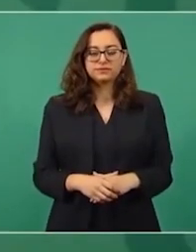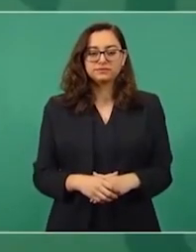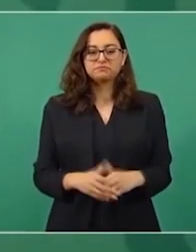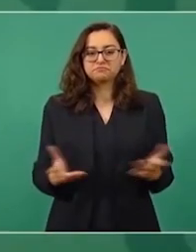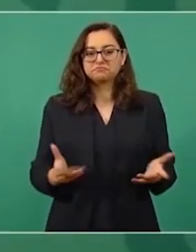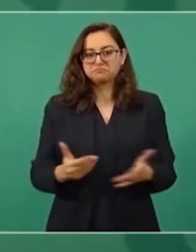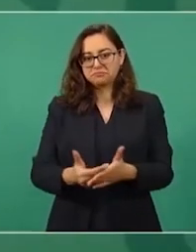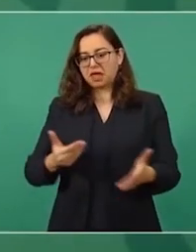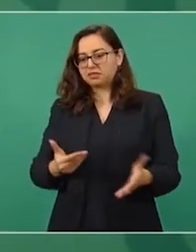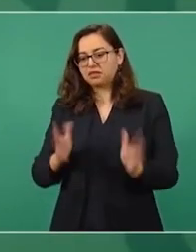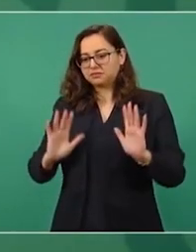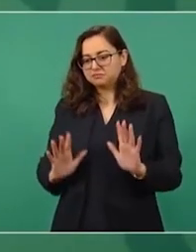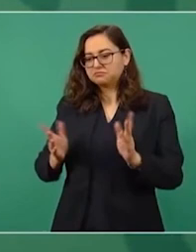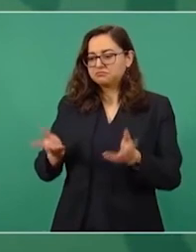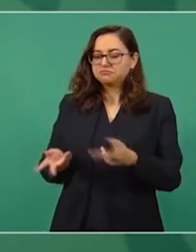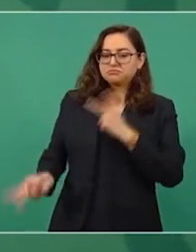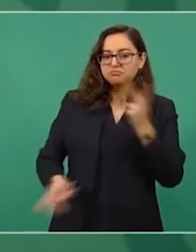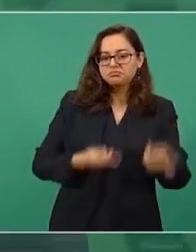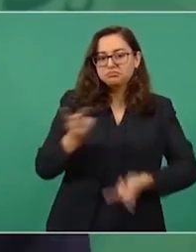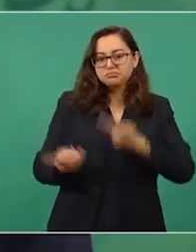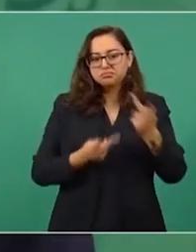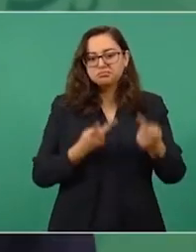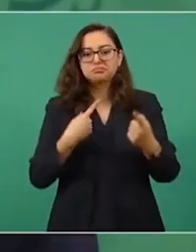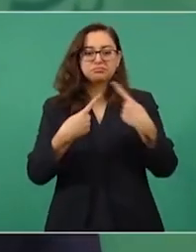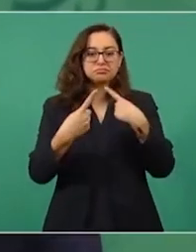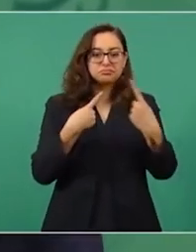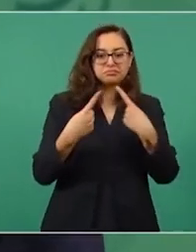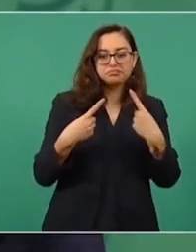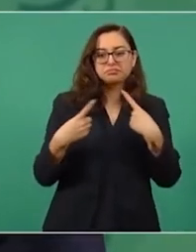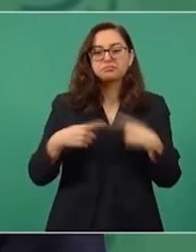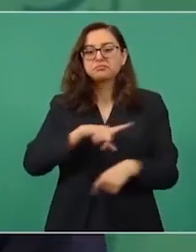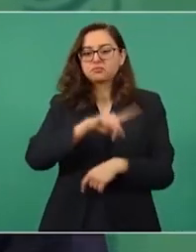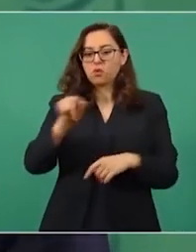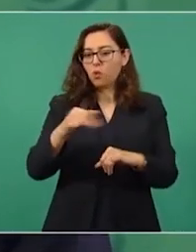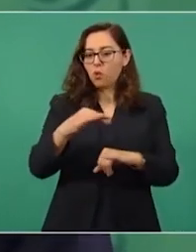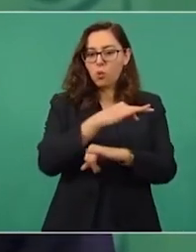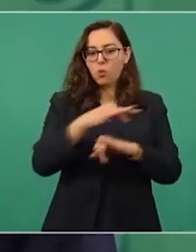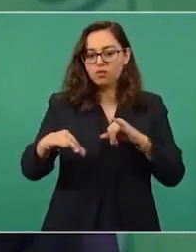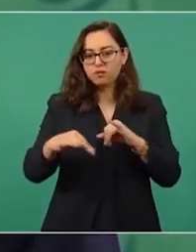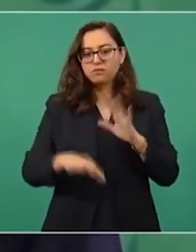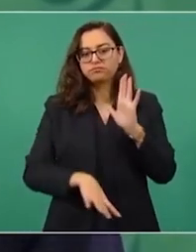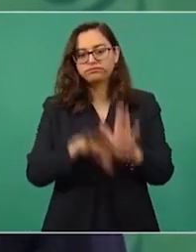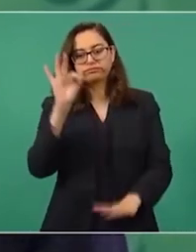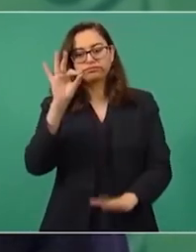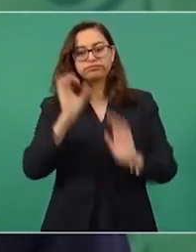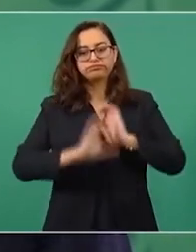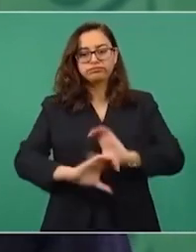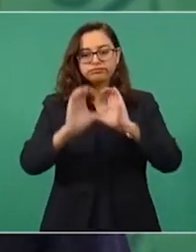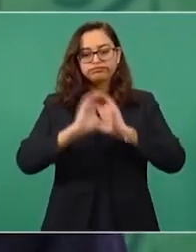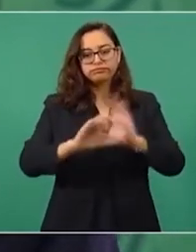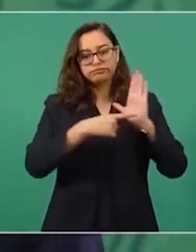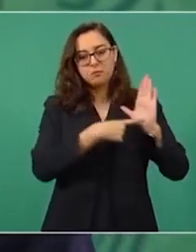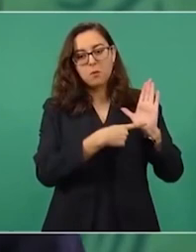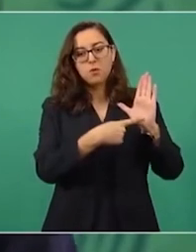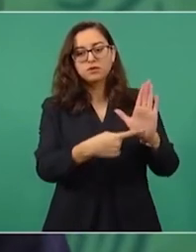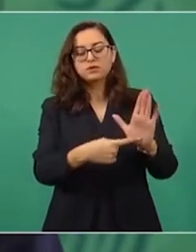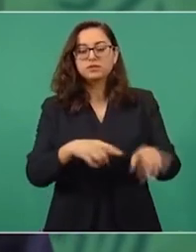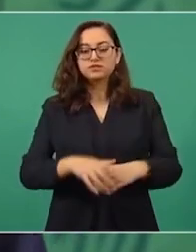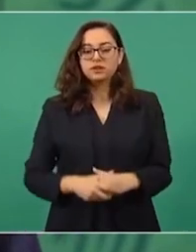estamos desahogando todos estos temas. También